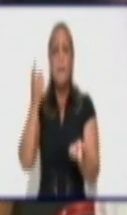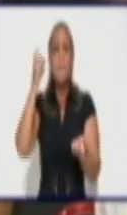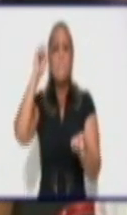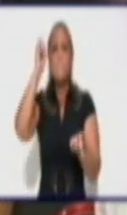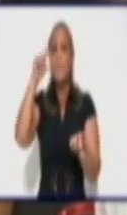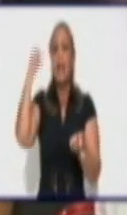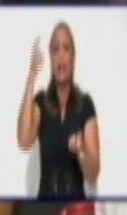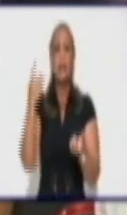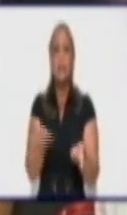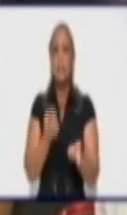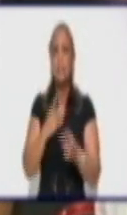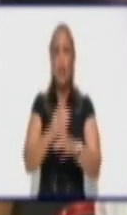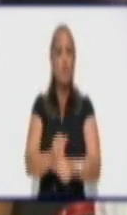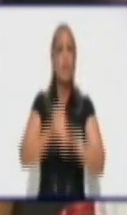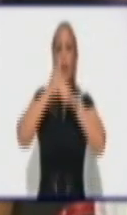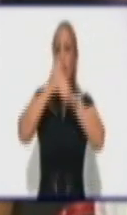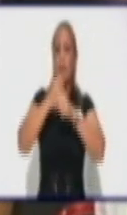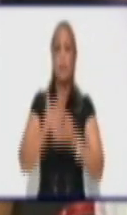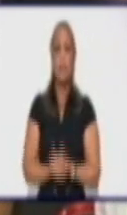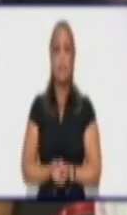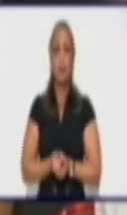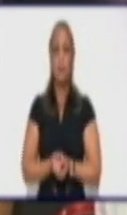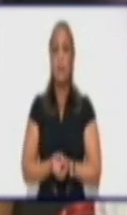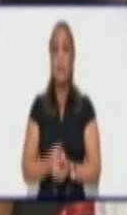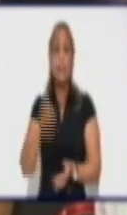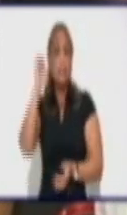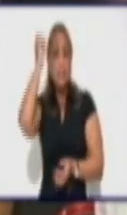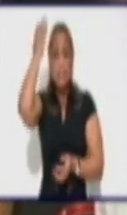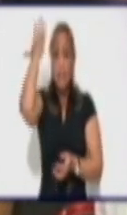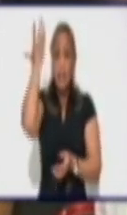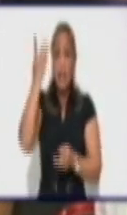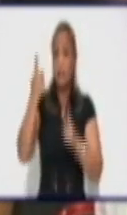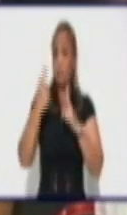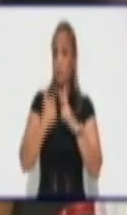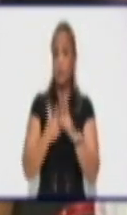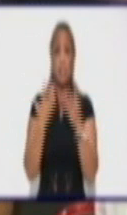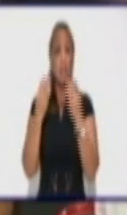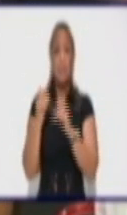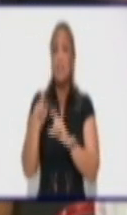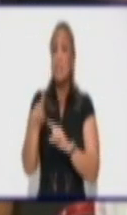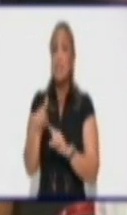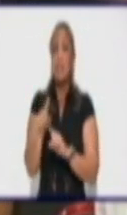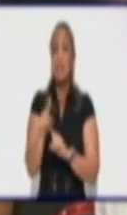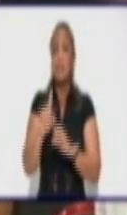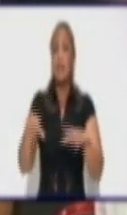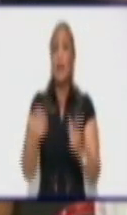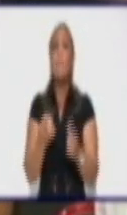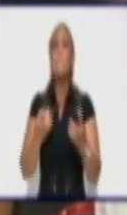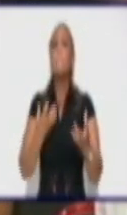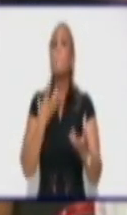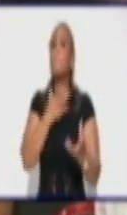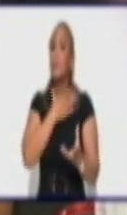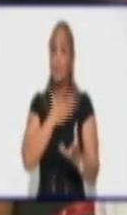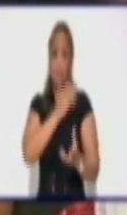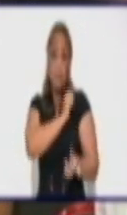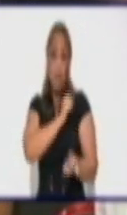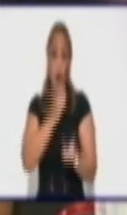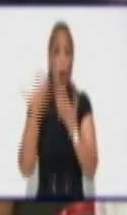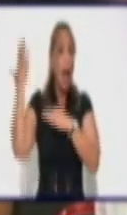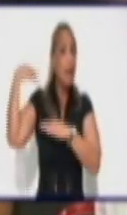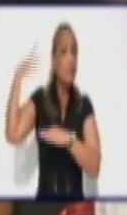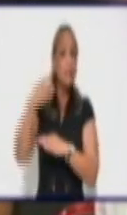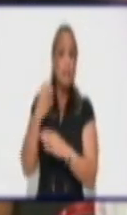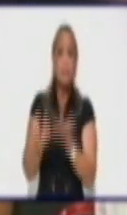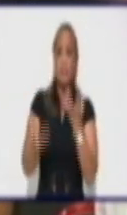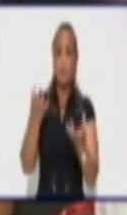Rosa la Vallamesa, de Celia, ni mucho menos de las que prefirieron incendiar la ciudad de Vallamos antes de ser tomada